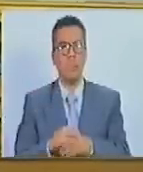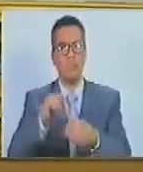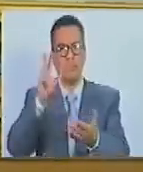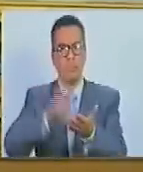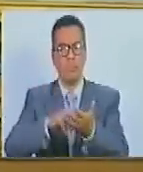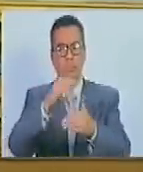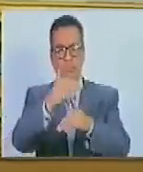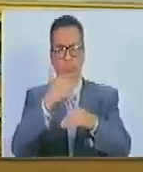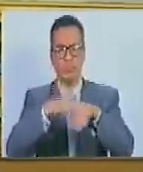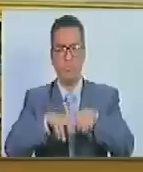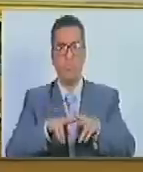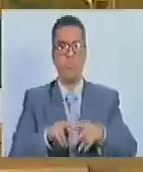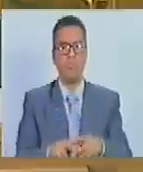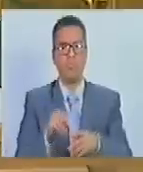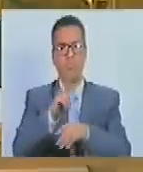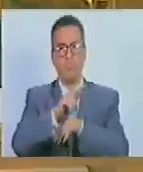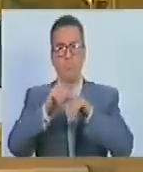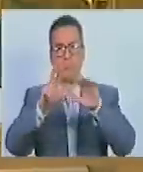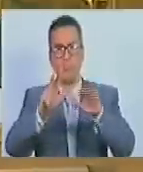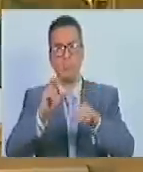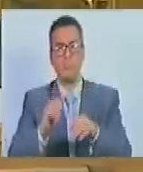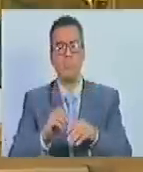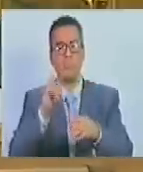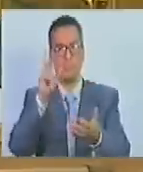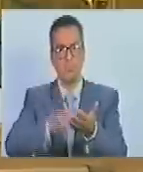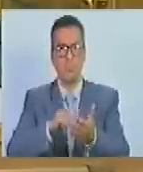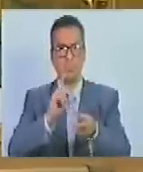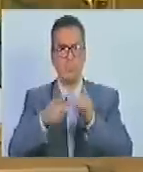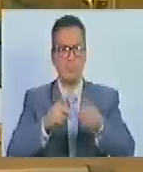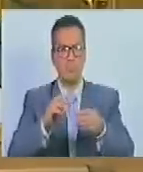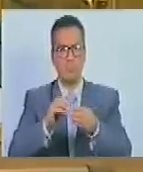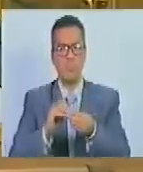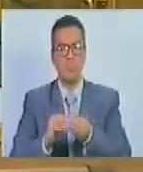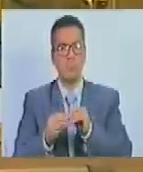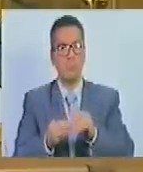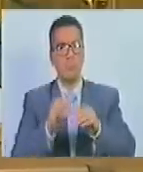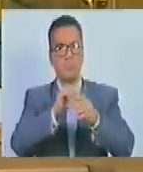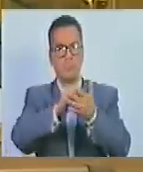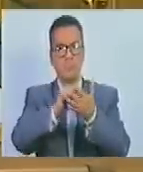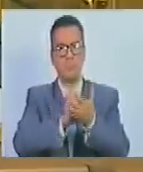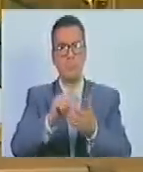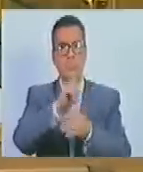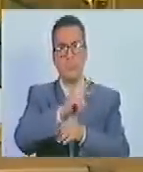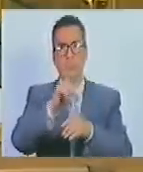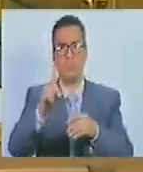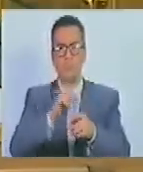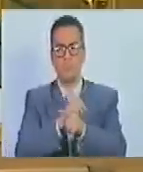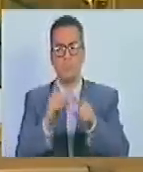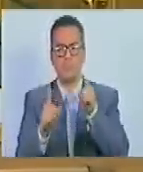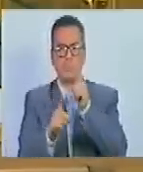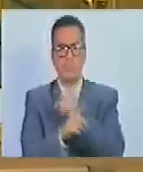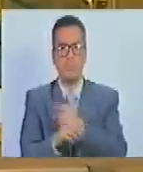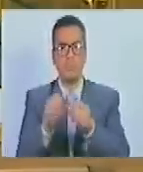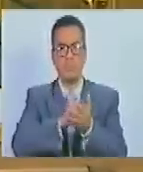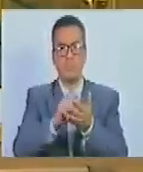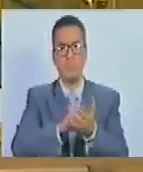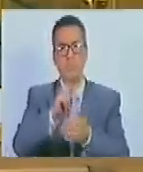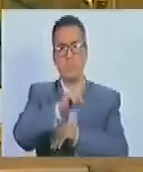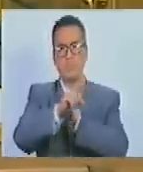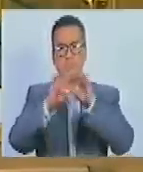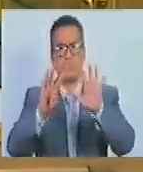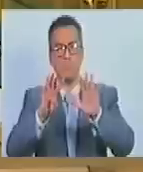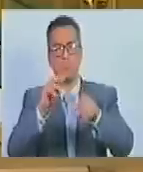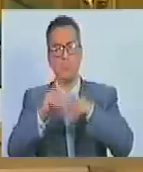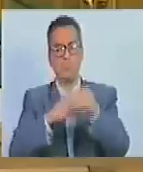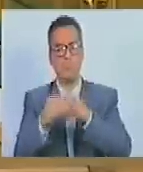aprobado. Trigésimo. Se propone aprobar con modificación el contenido del artículo 31 que pasa a ser el artículo 29